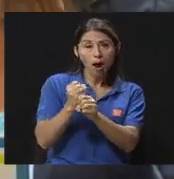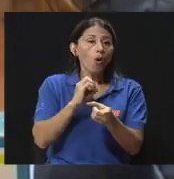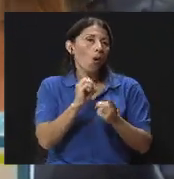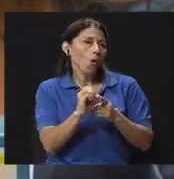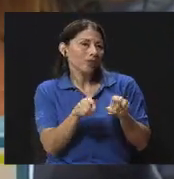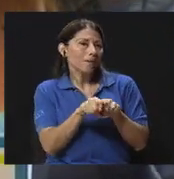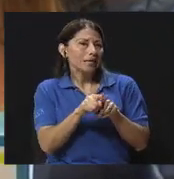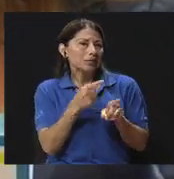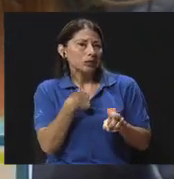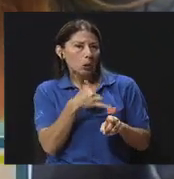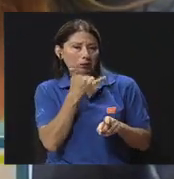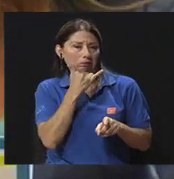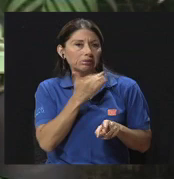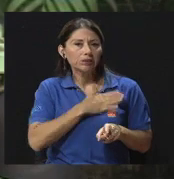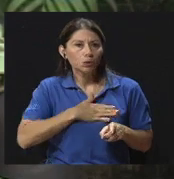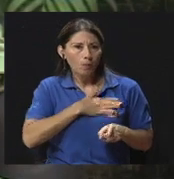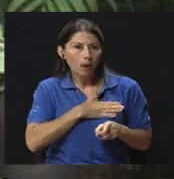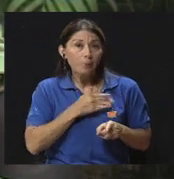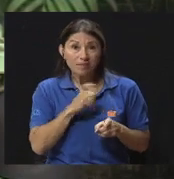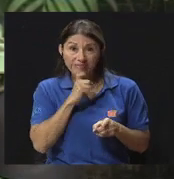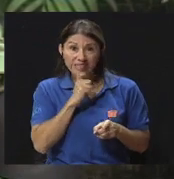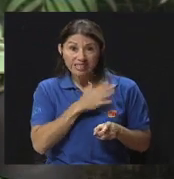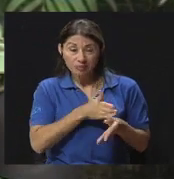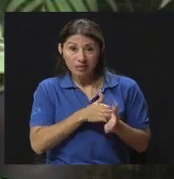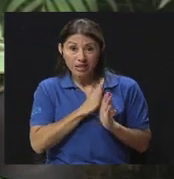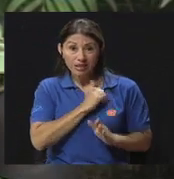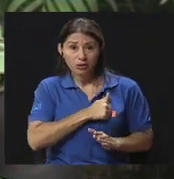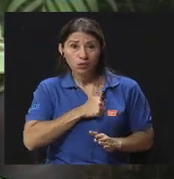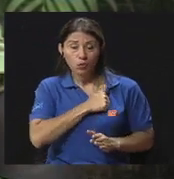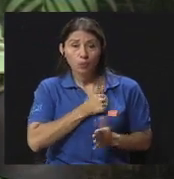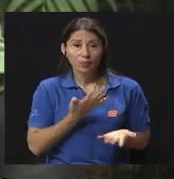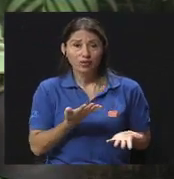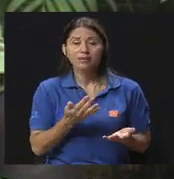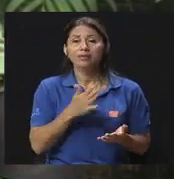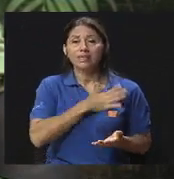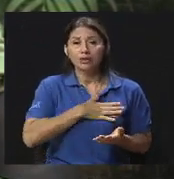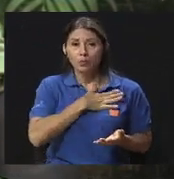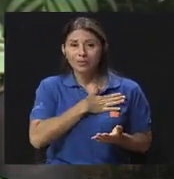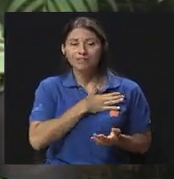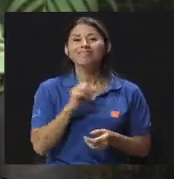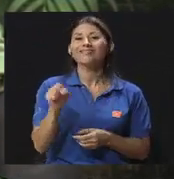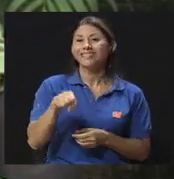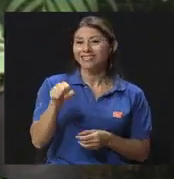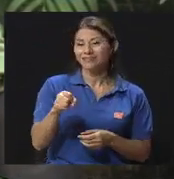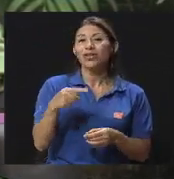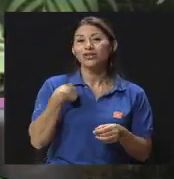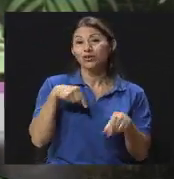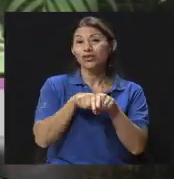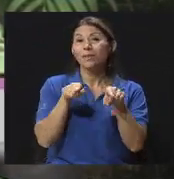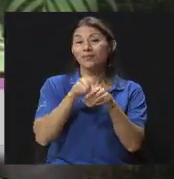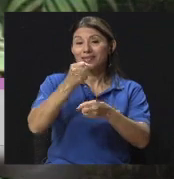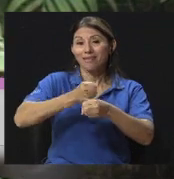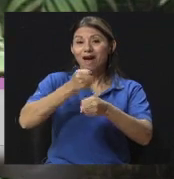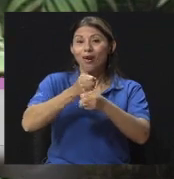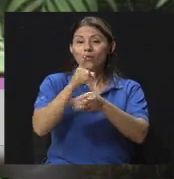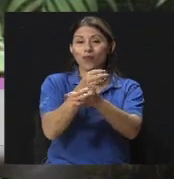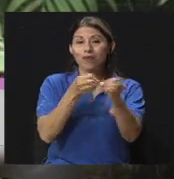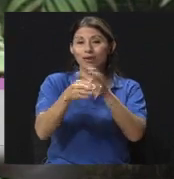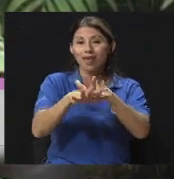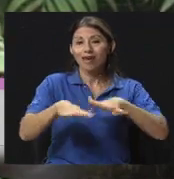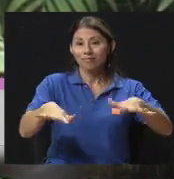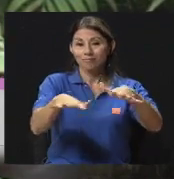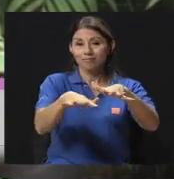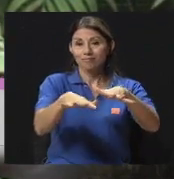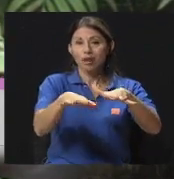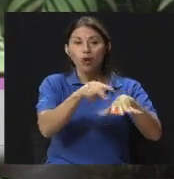eso, disculparnos, Shirley? Sí, sobre todo en los trabajos, ¿verdad? Yo también trabajo en una unidad donde incluso tenemos compañeros con